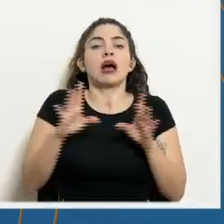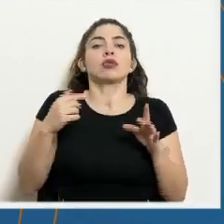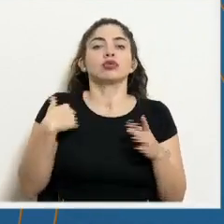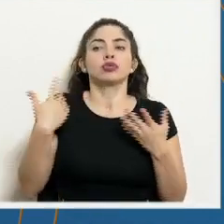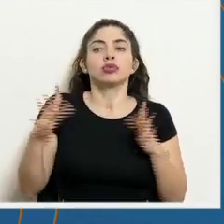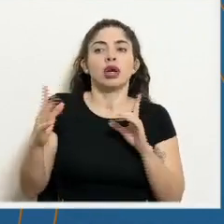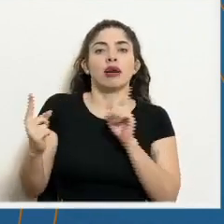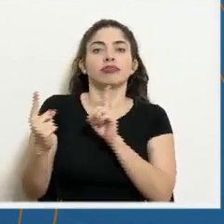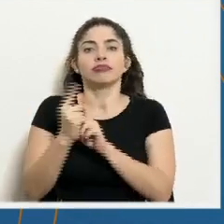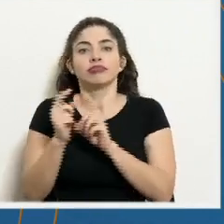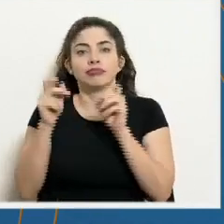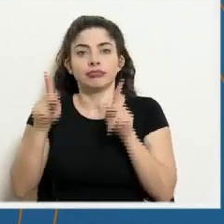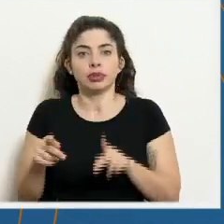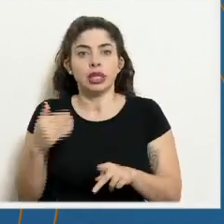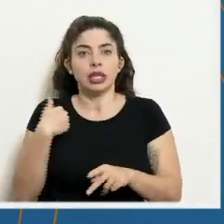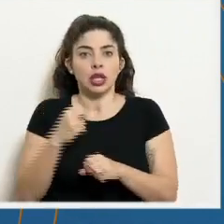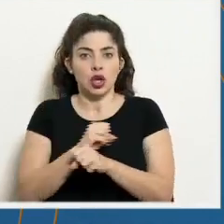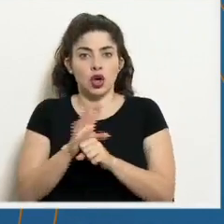de COVID-19.